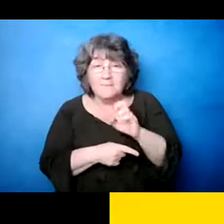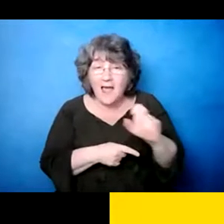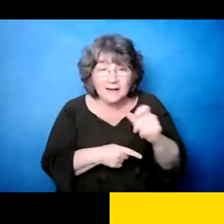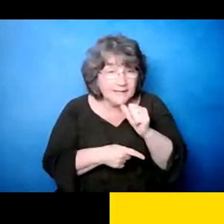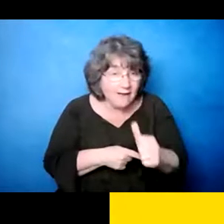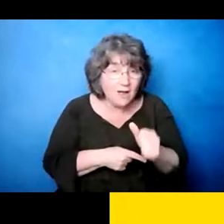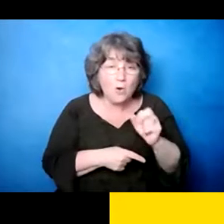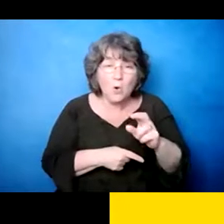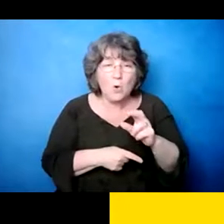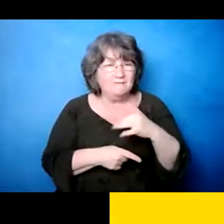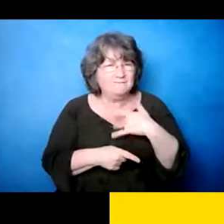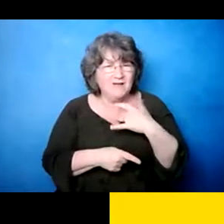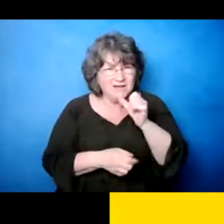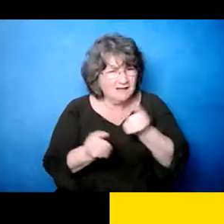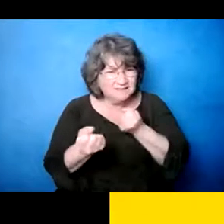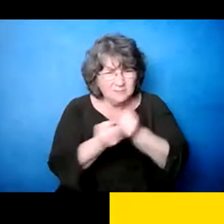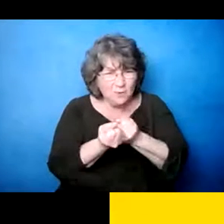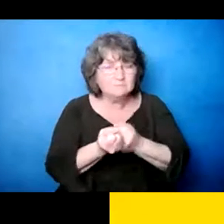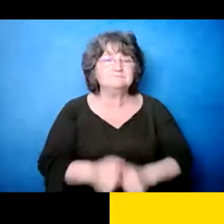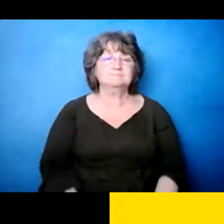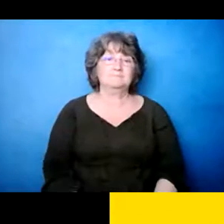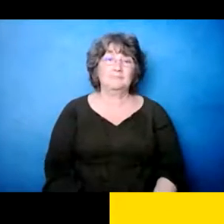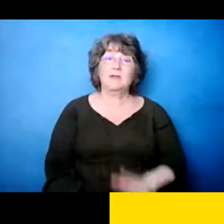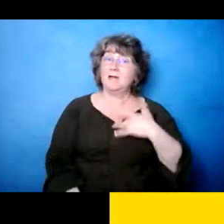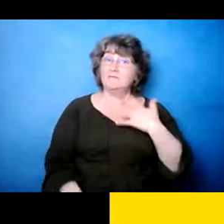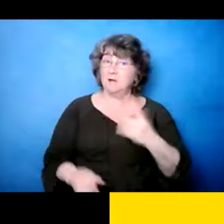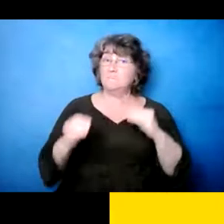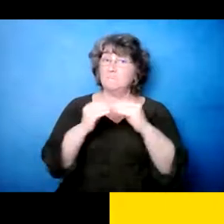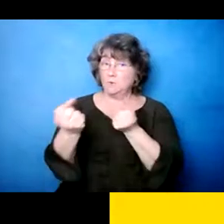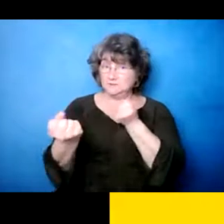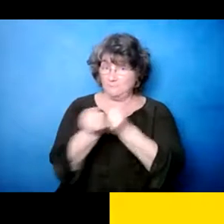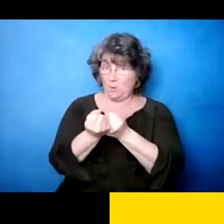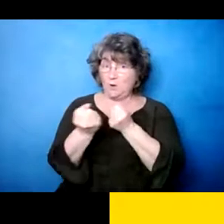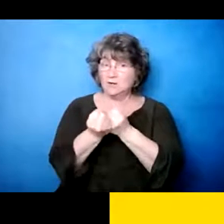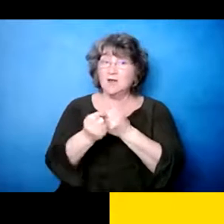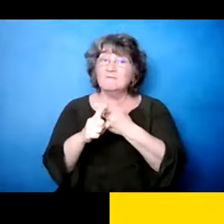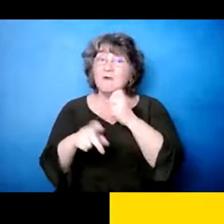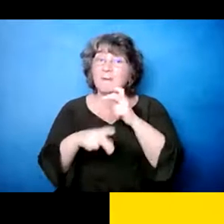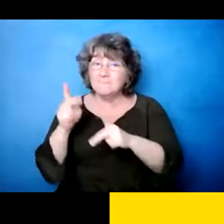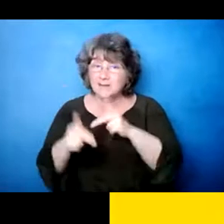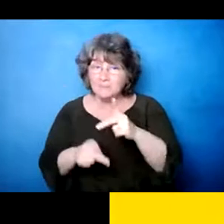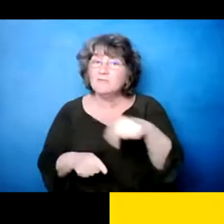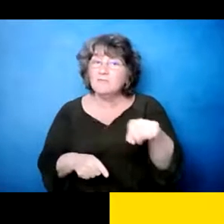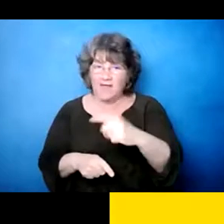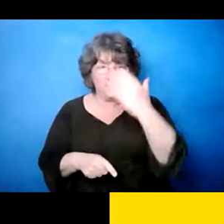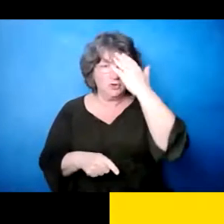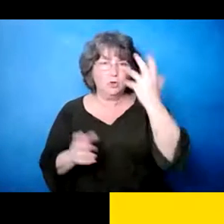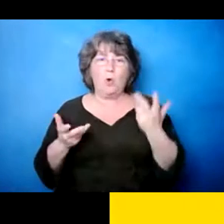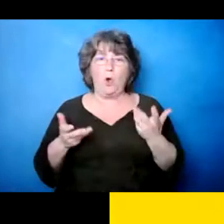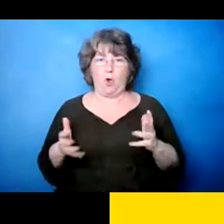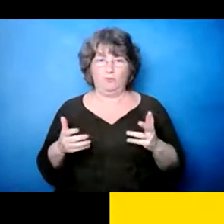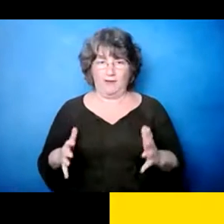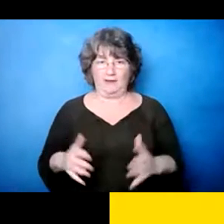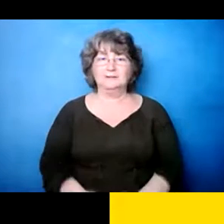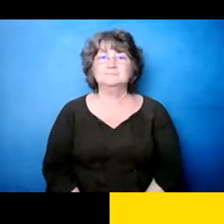describieron, eh, que se sentían, se iban a sentir más apoyados y podían conectar, eh, con alguien,